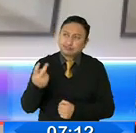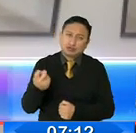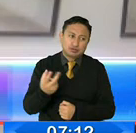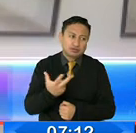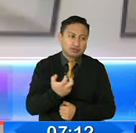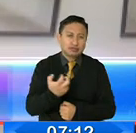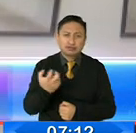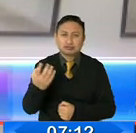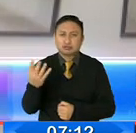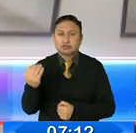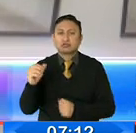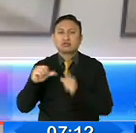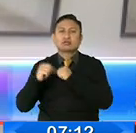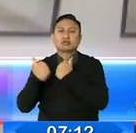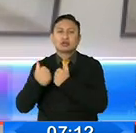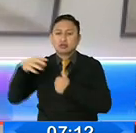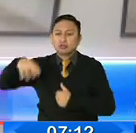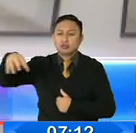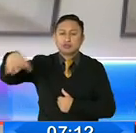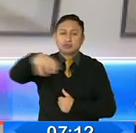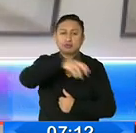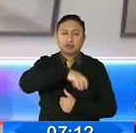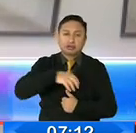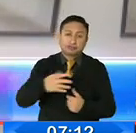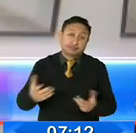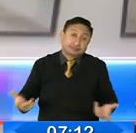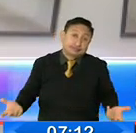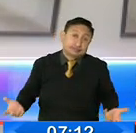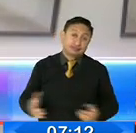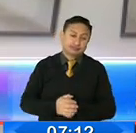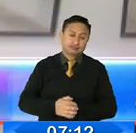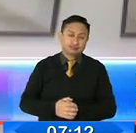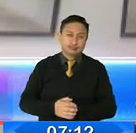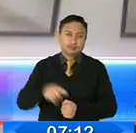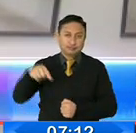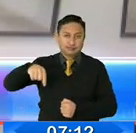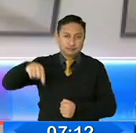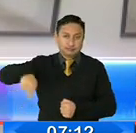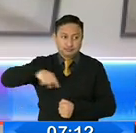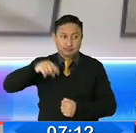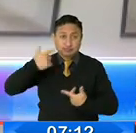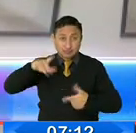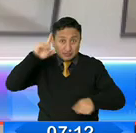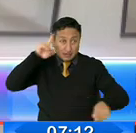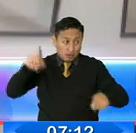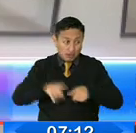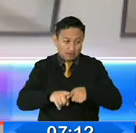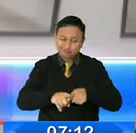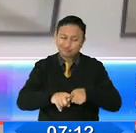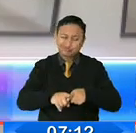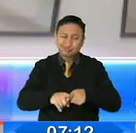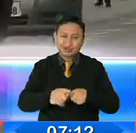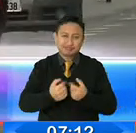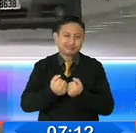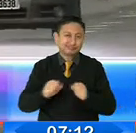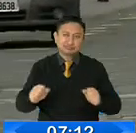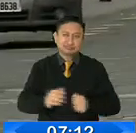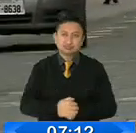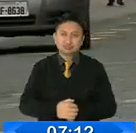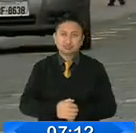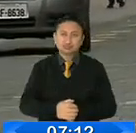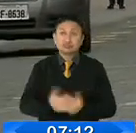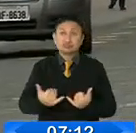bloques parlamentarios. Y en ese contexto poder llegar a acuerdos va a ser bastante difícil. Ante la crisis